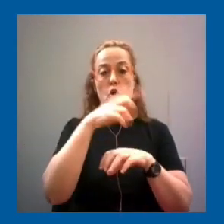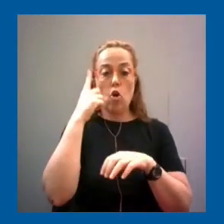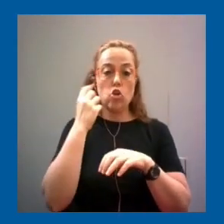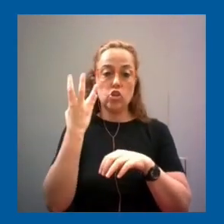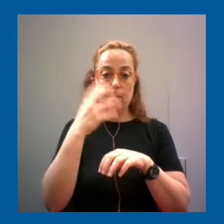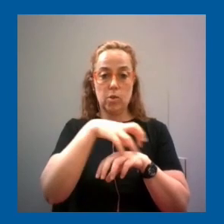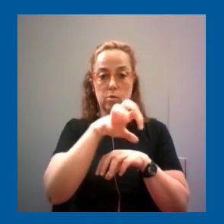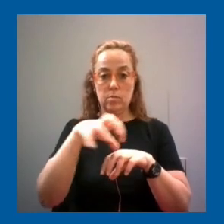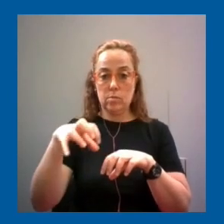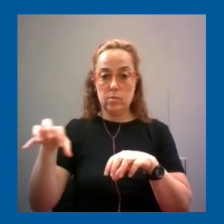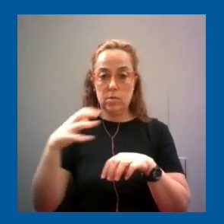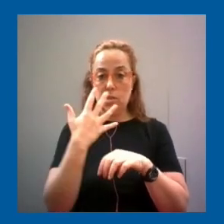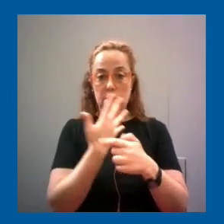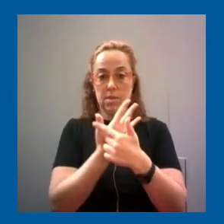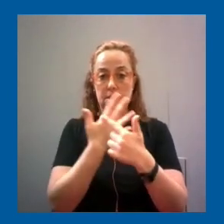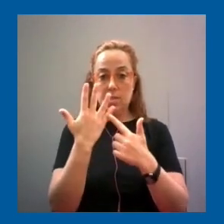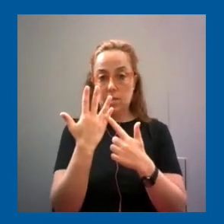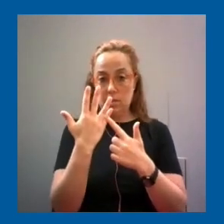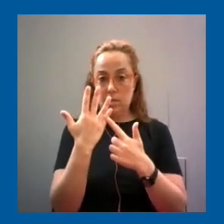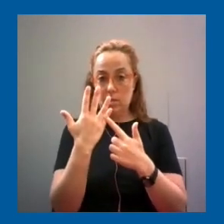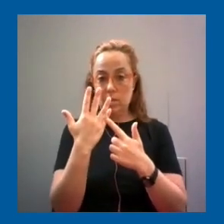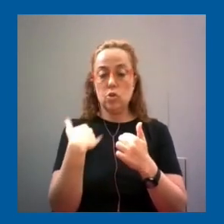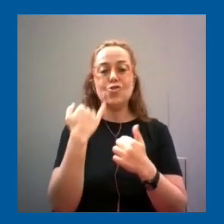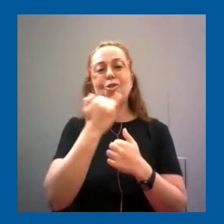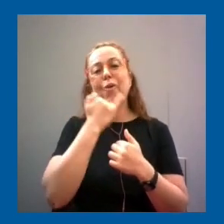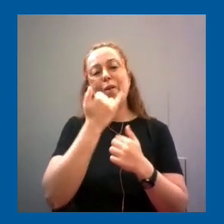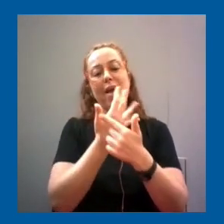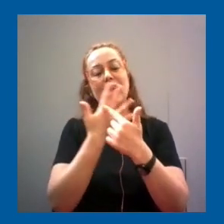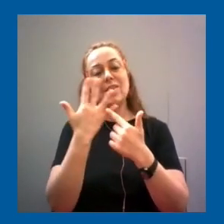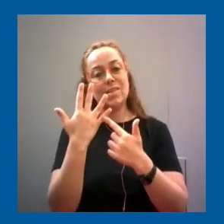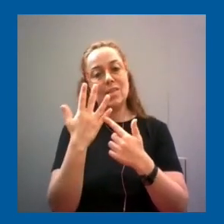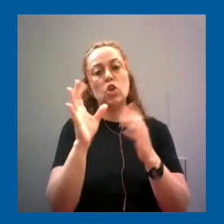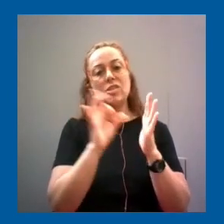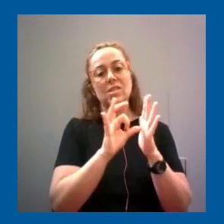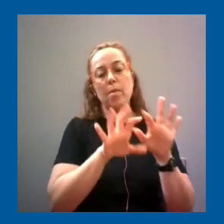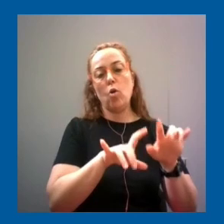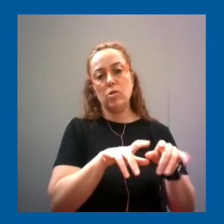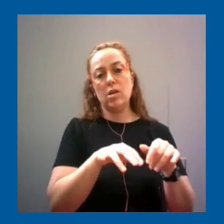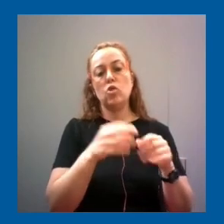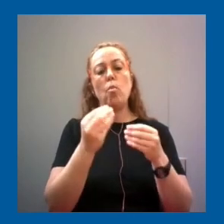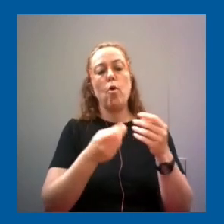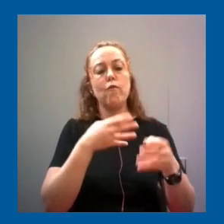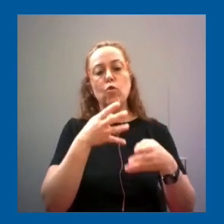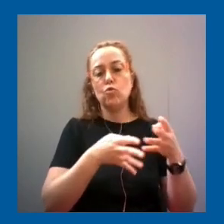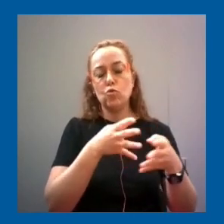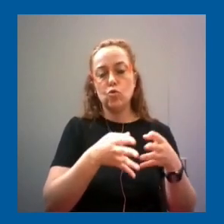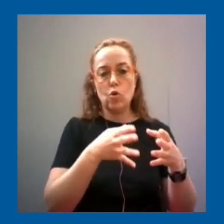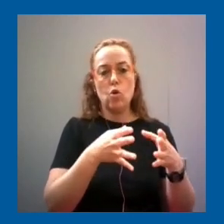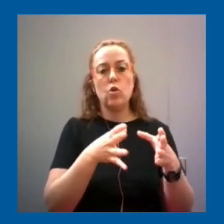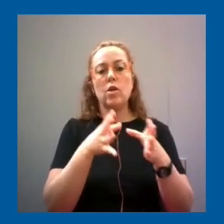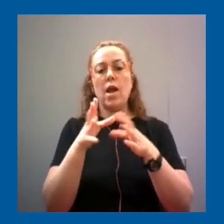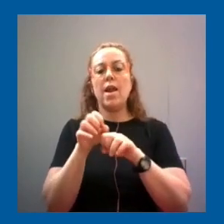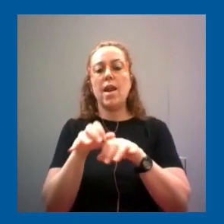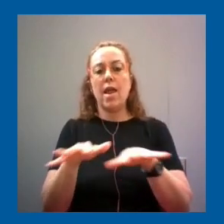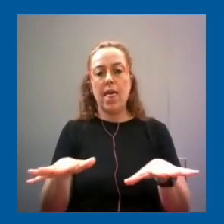las mismas cosas que estaban de base de todo lo que venía contando. Sistemas de la computación, cómo funcionan en sí los dispositivos, las redes y la